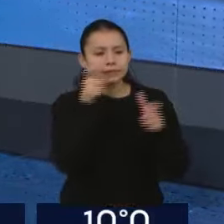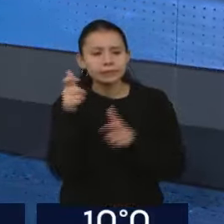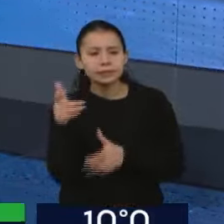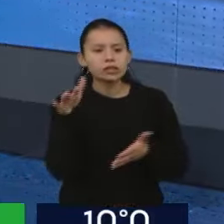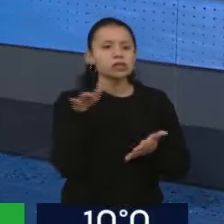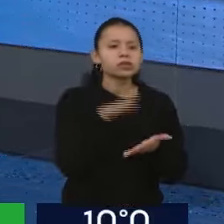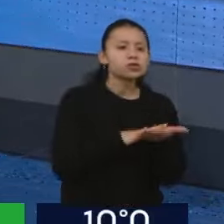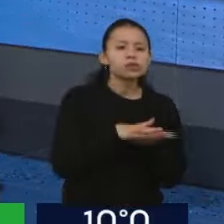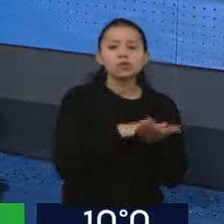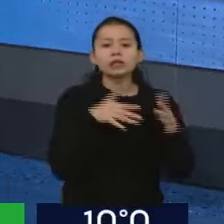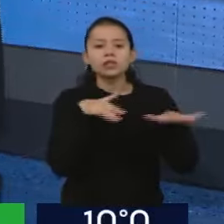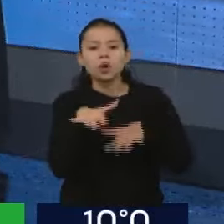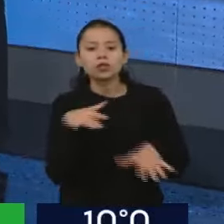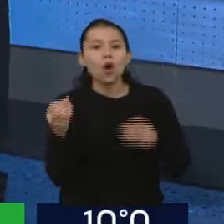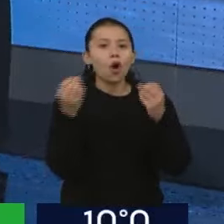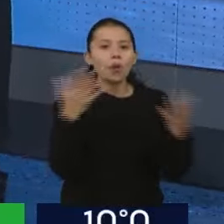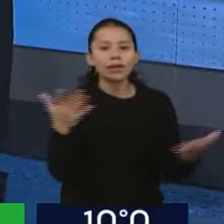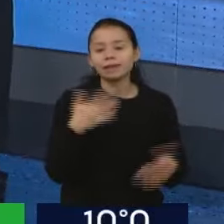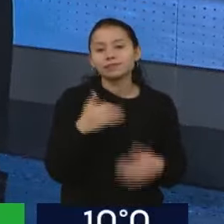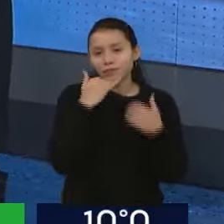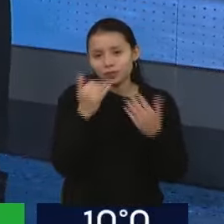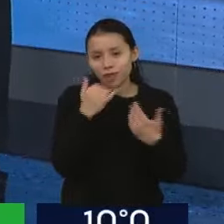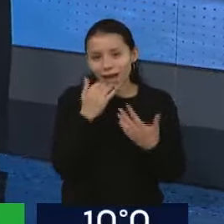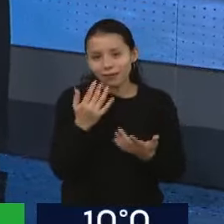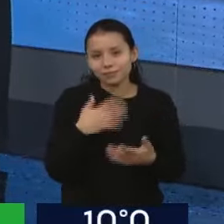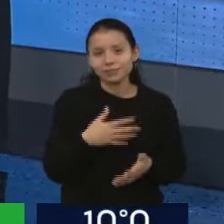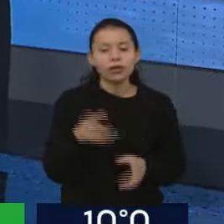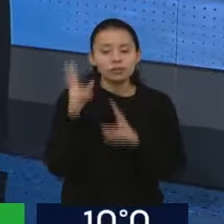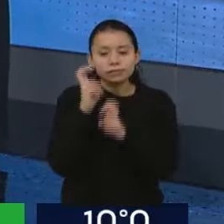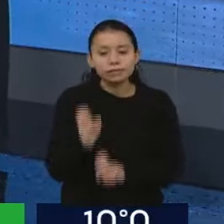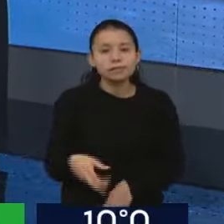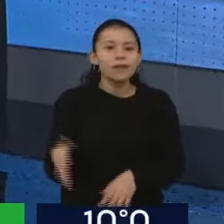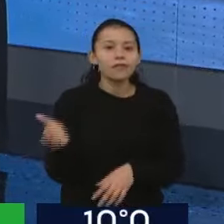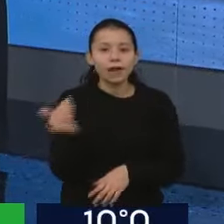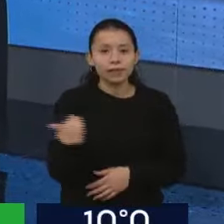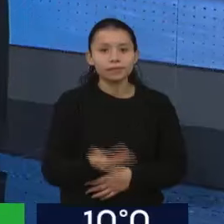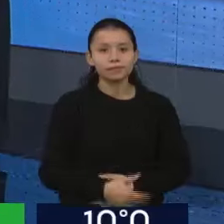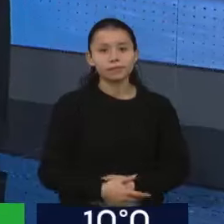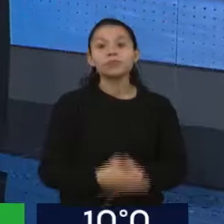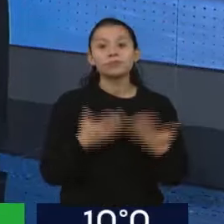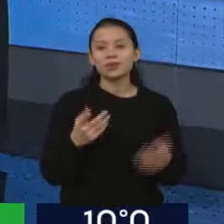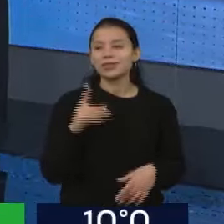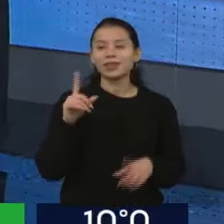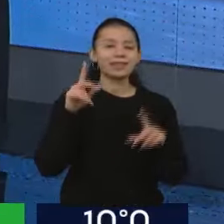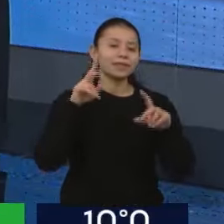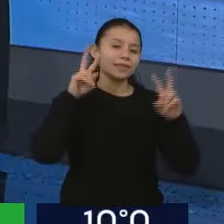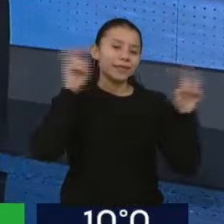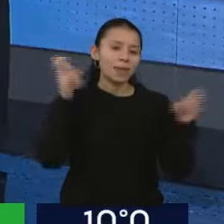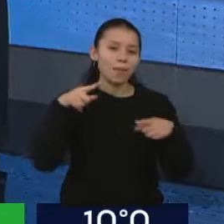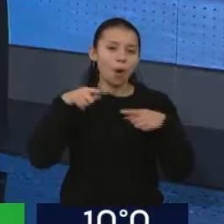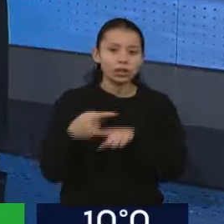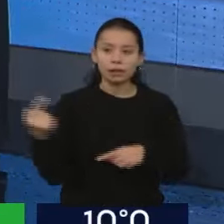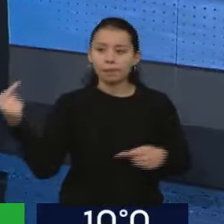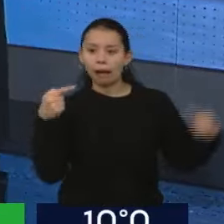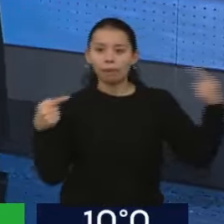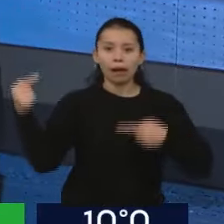heredada. Se lo decimos porque en parte mucho tuvo que ver este cruce político con eso, qué es lo que nos dejaron, cuáles fueron las